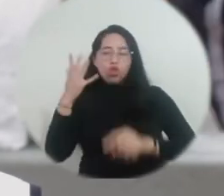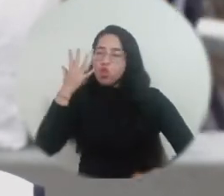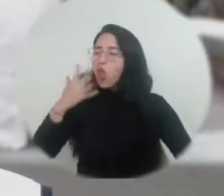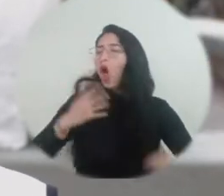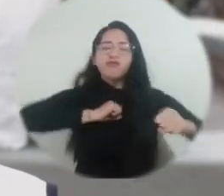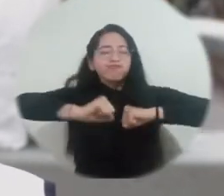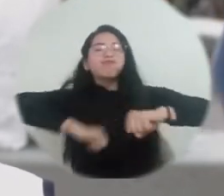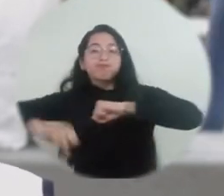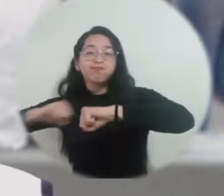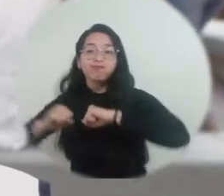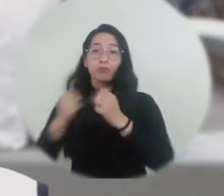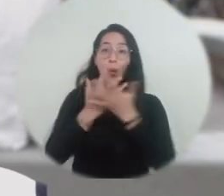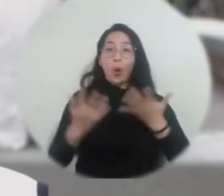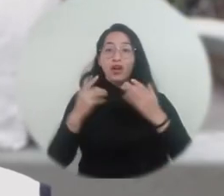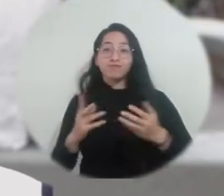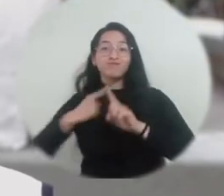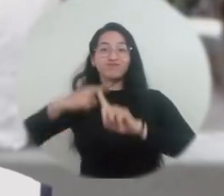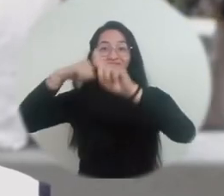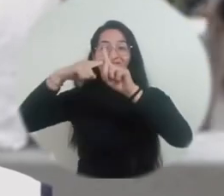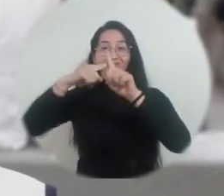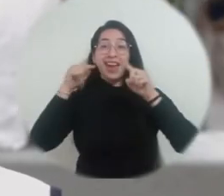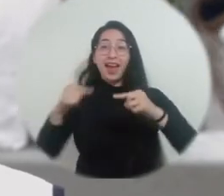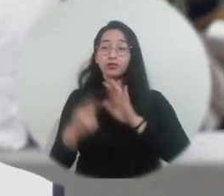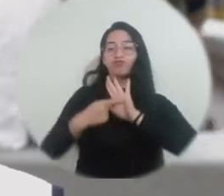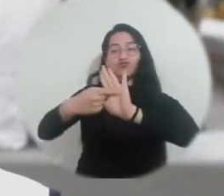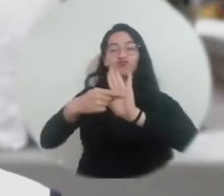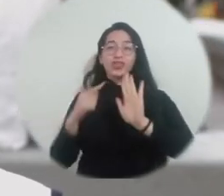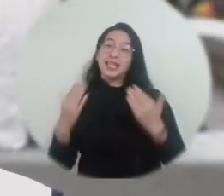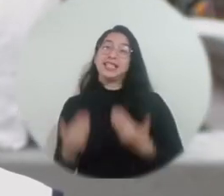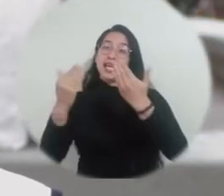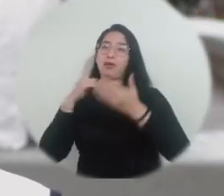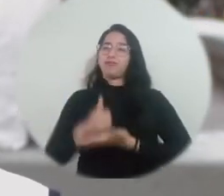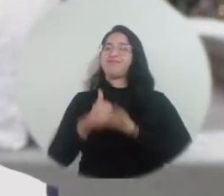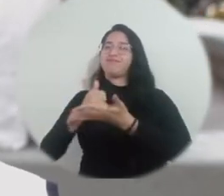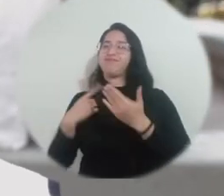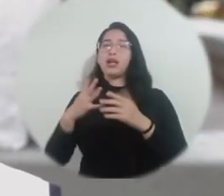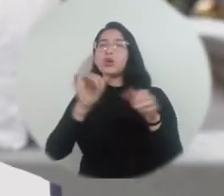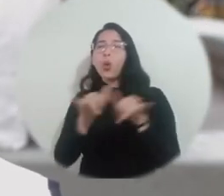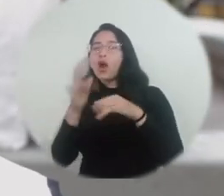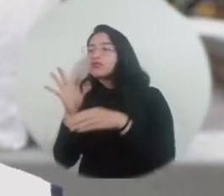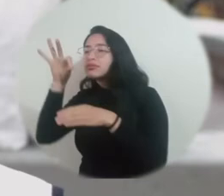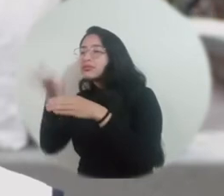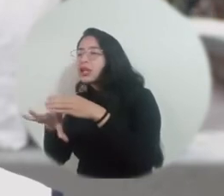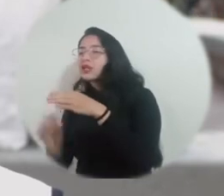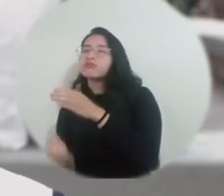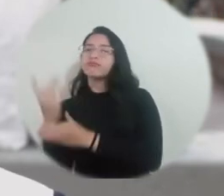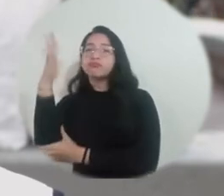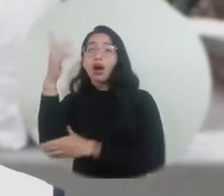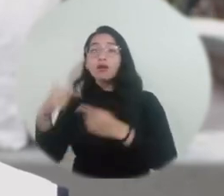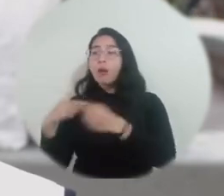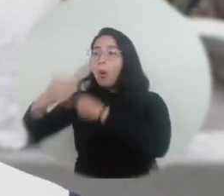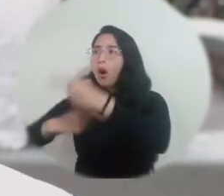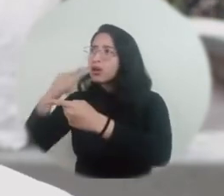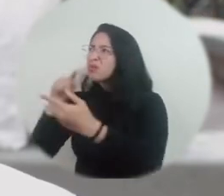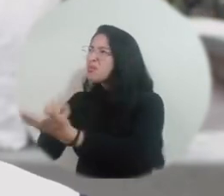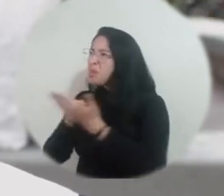un día, con cualquier cosa que hagamos buena, eso es un ejemplo y es una ayuda y es una semilla que siembra